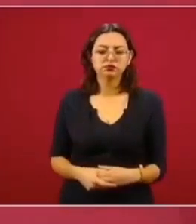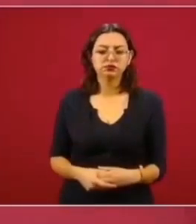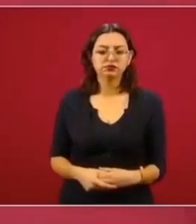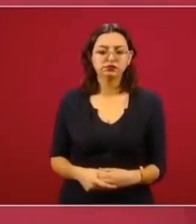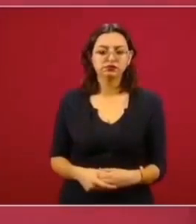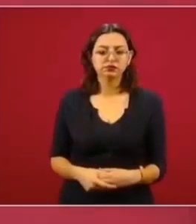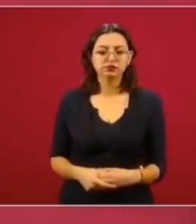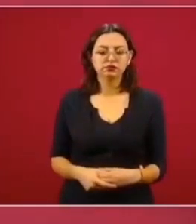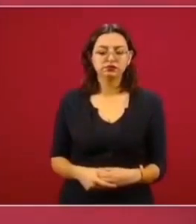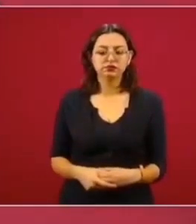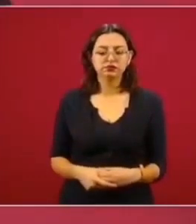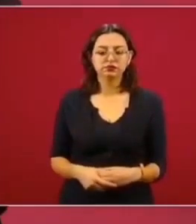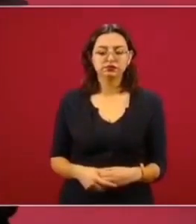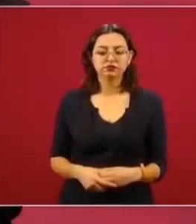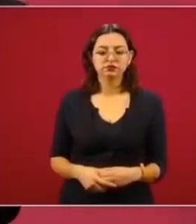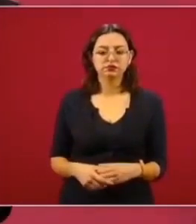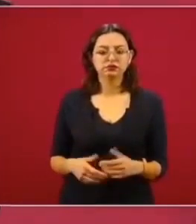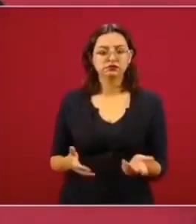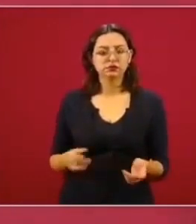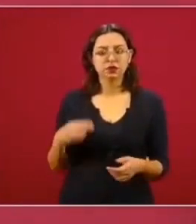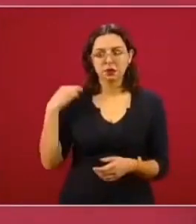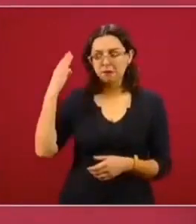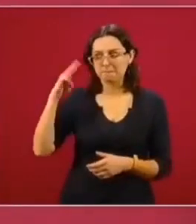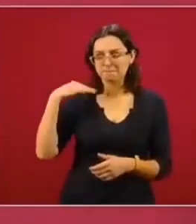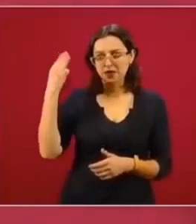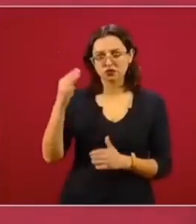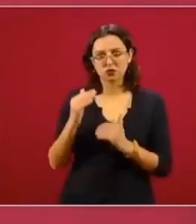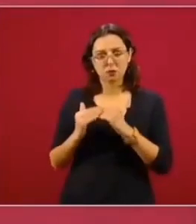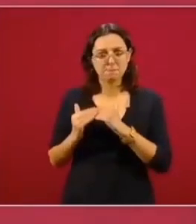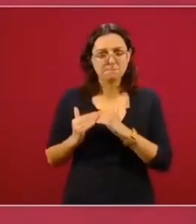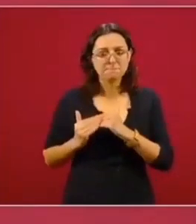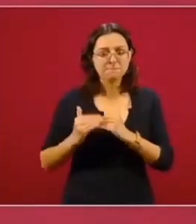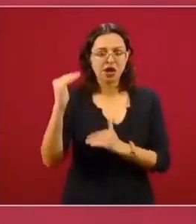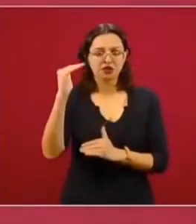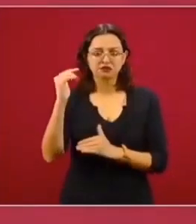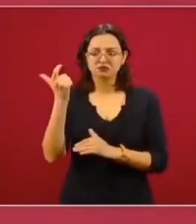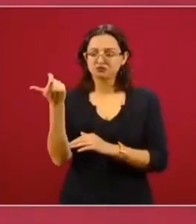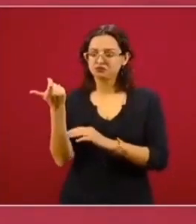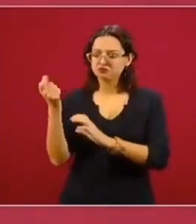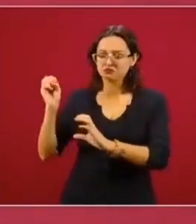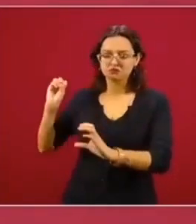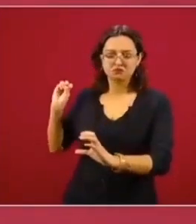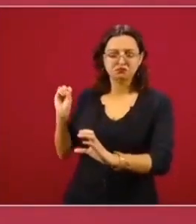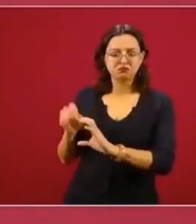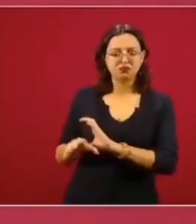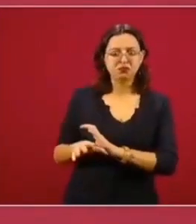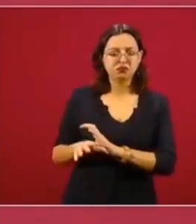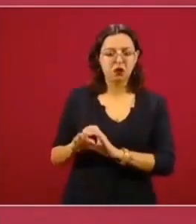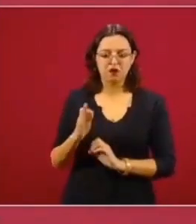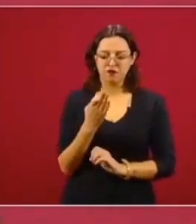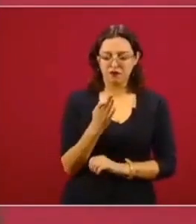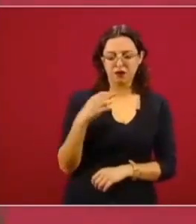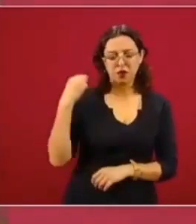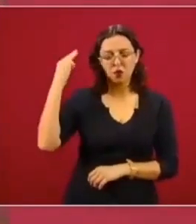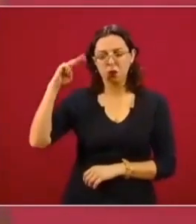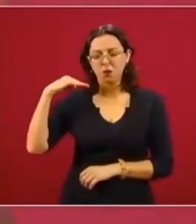Hubo un incremento de febrero a marzo